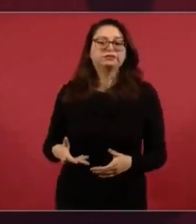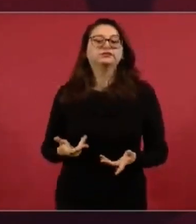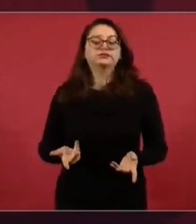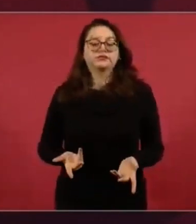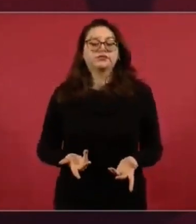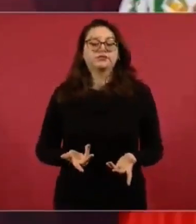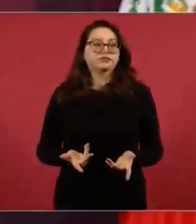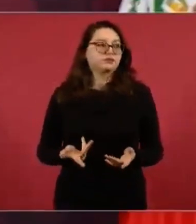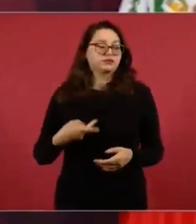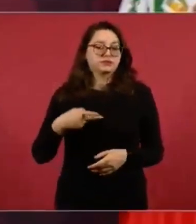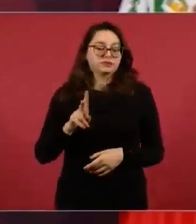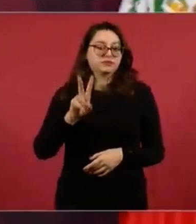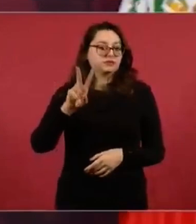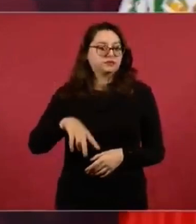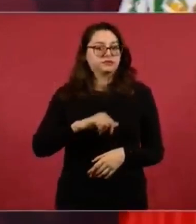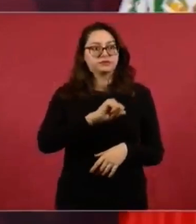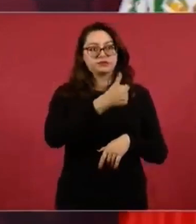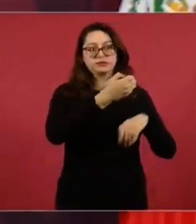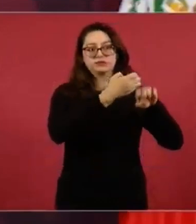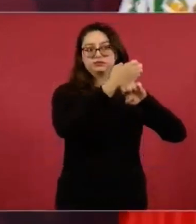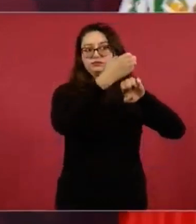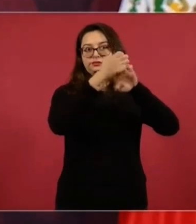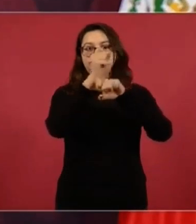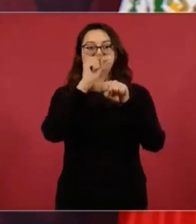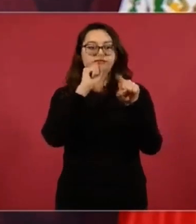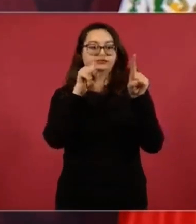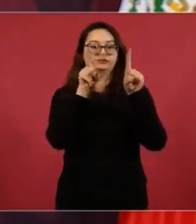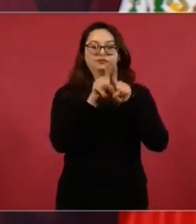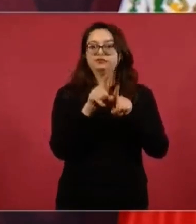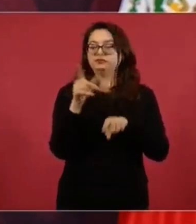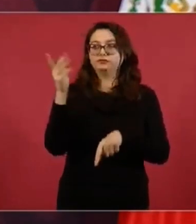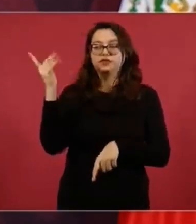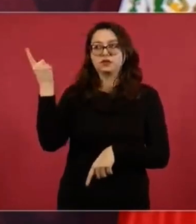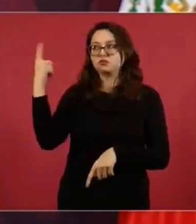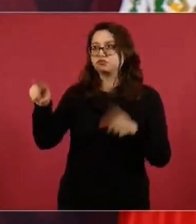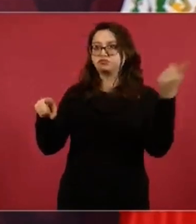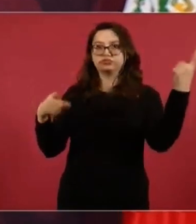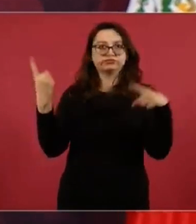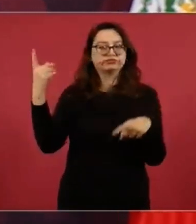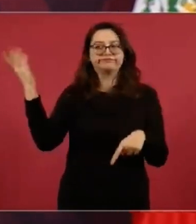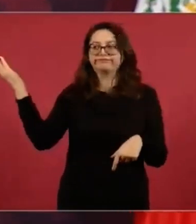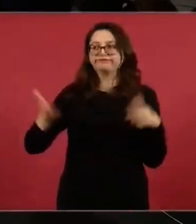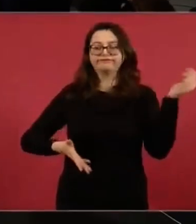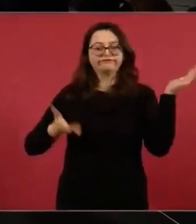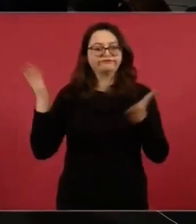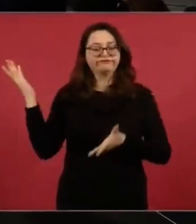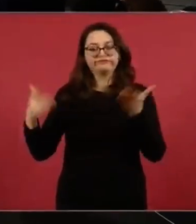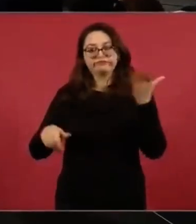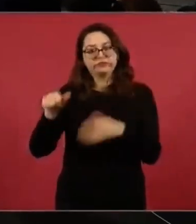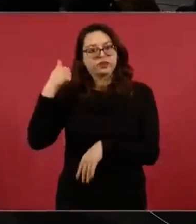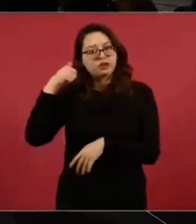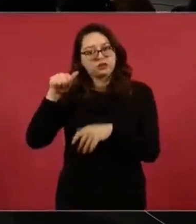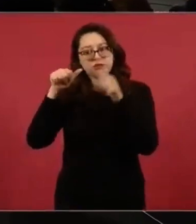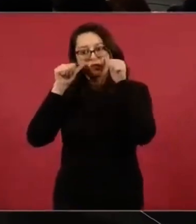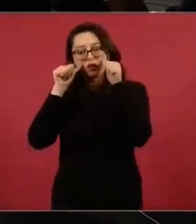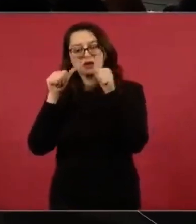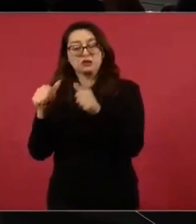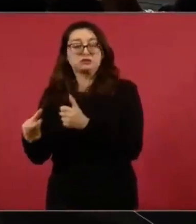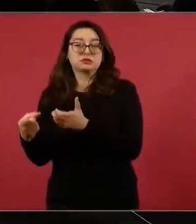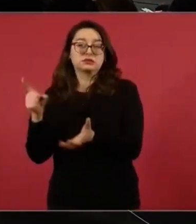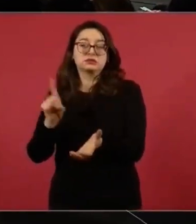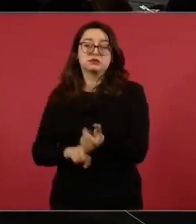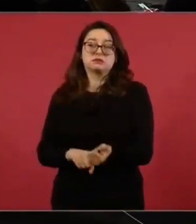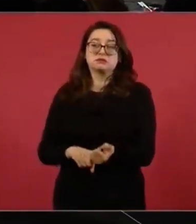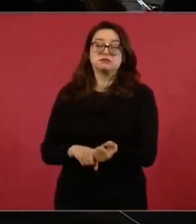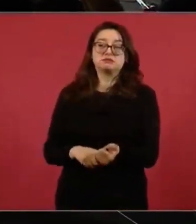Hay como 10 mil